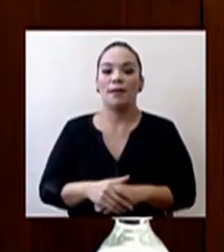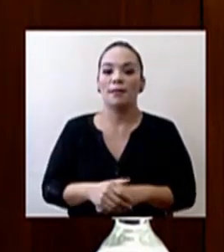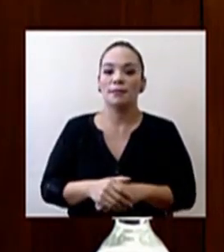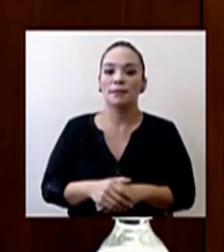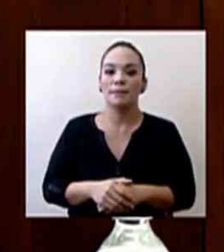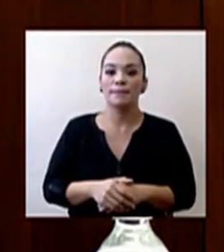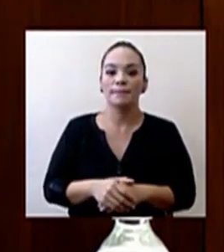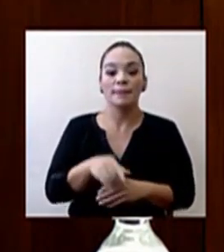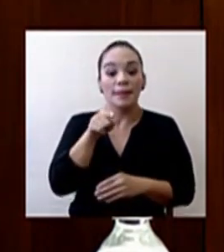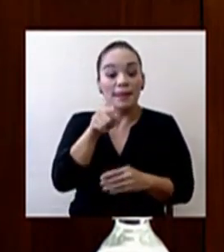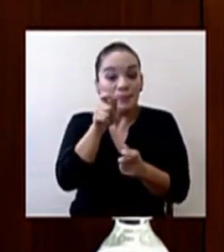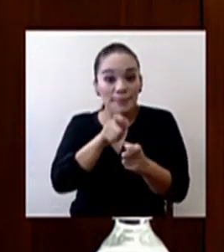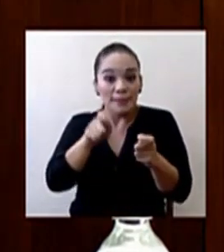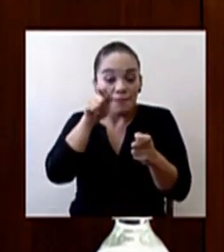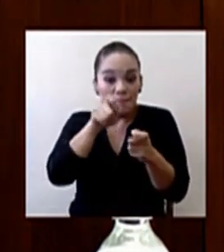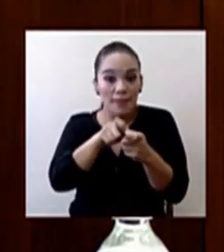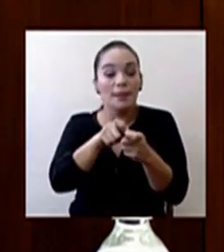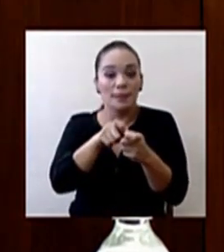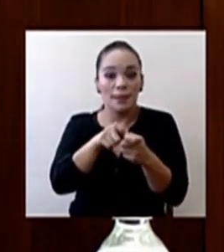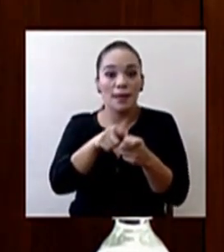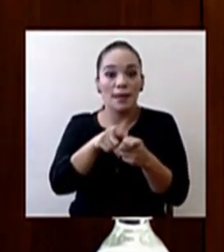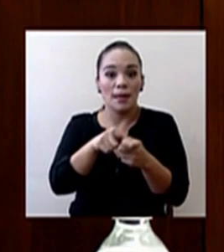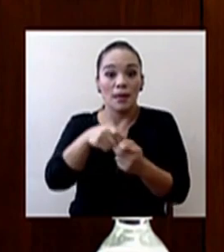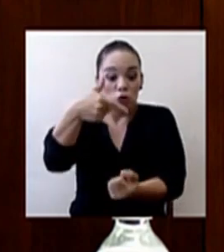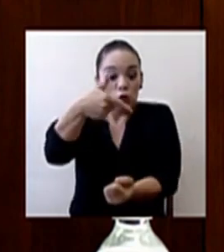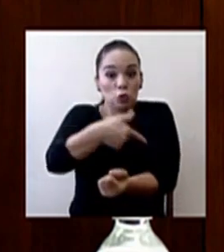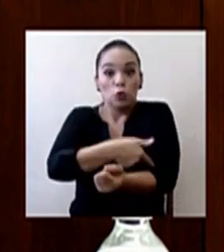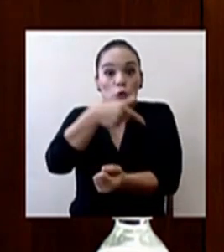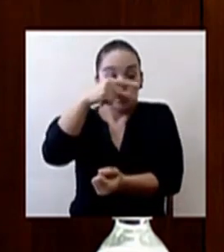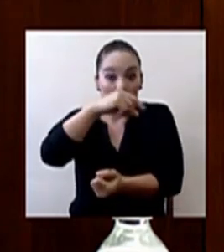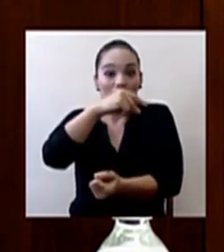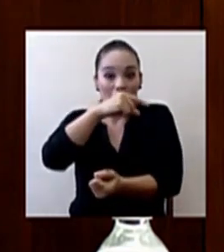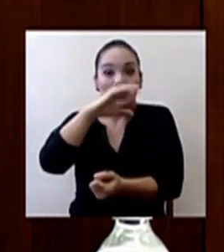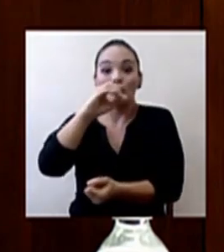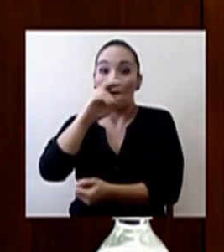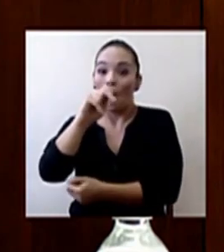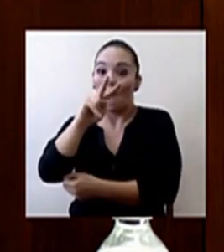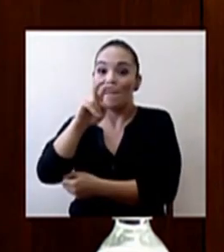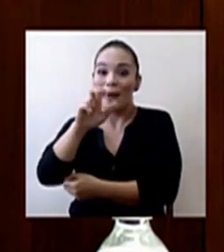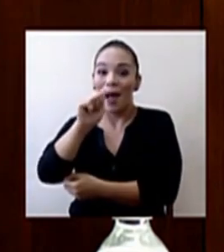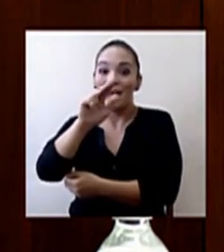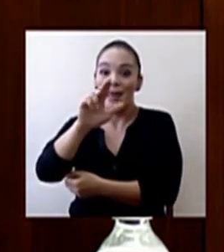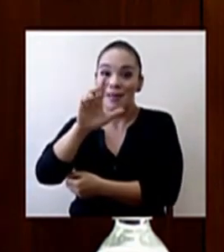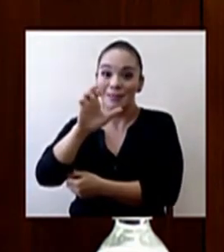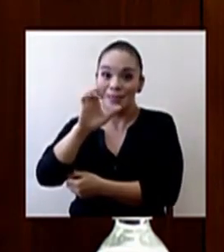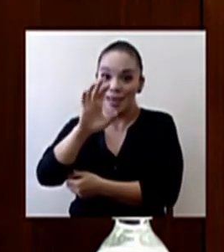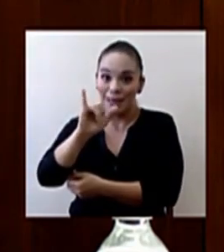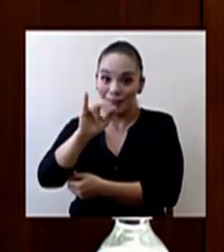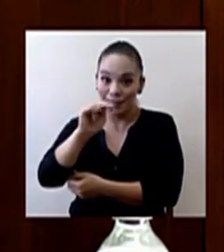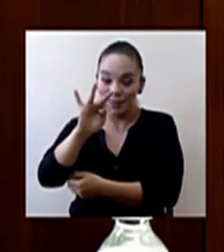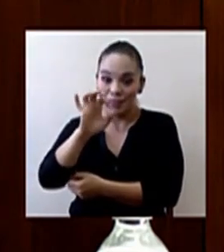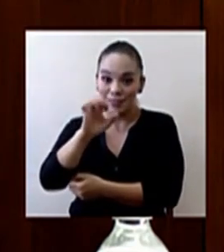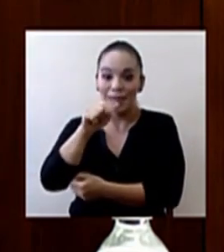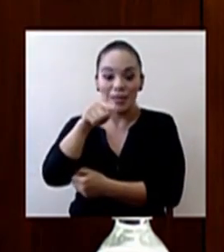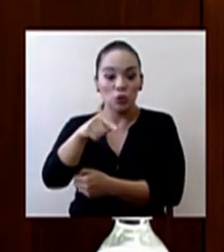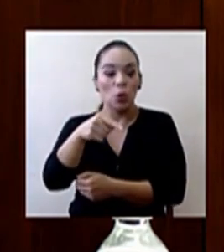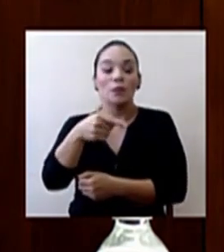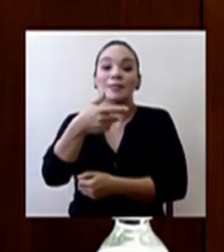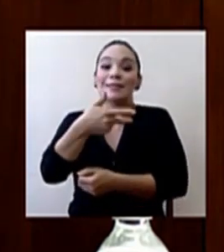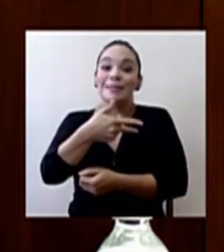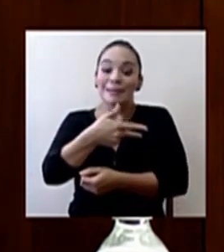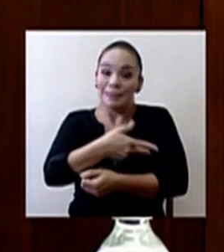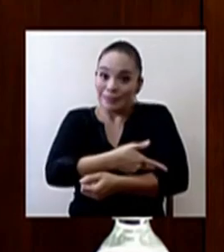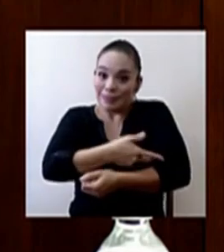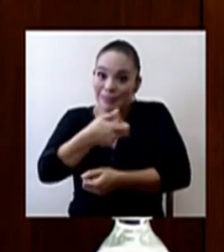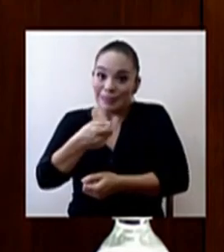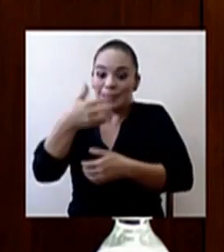en esta específica, que es la de los sueros convalescientes, donde se le toma sangre de una persona que ya